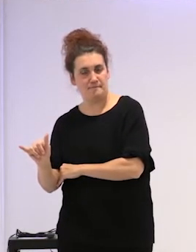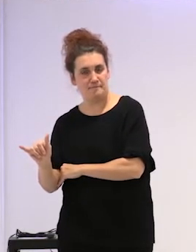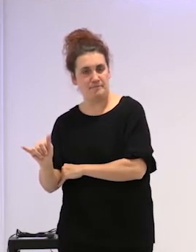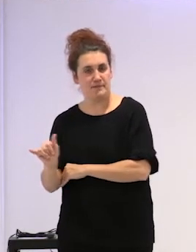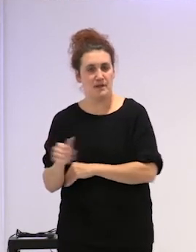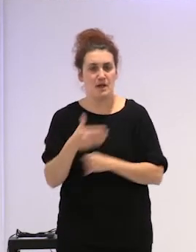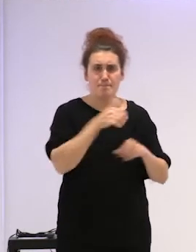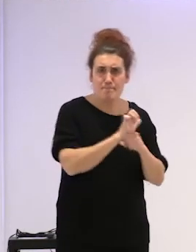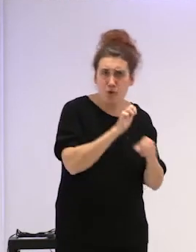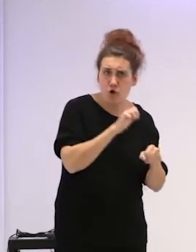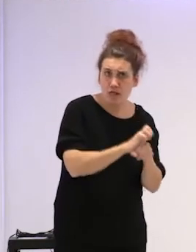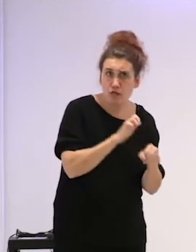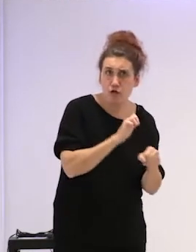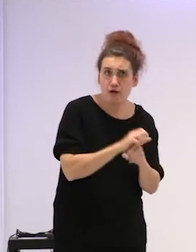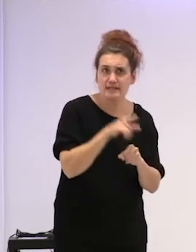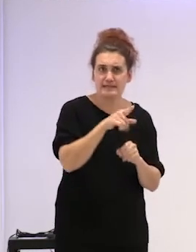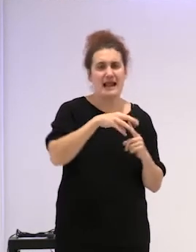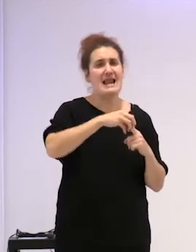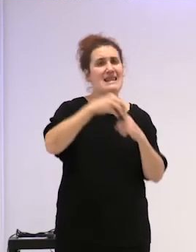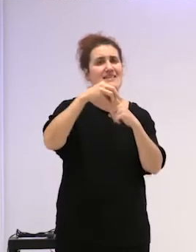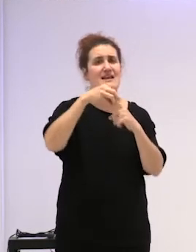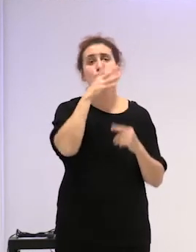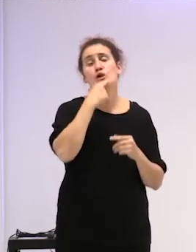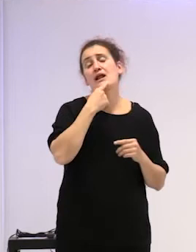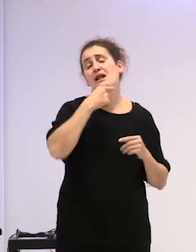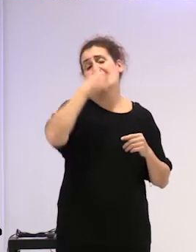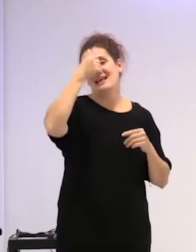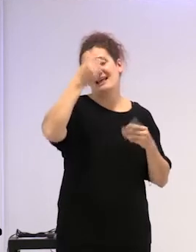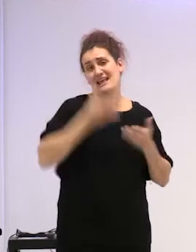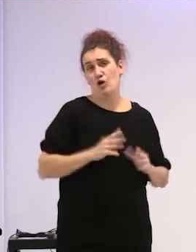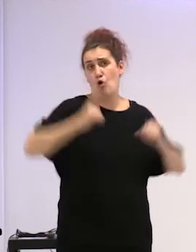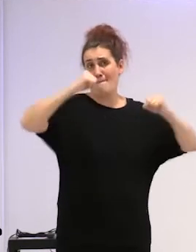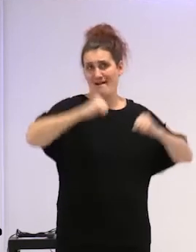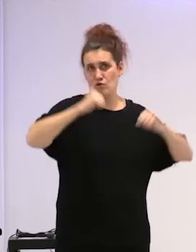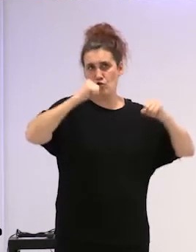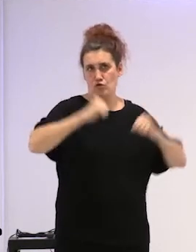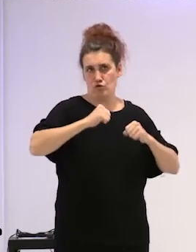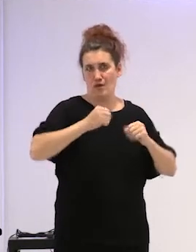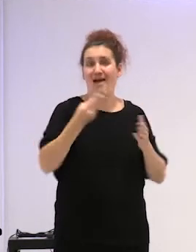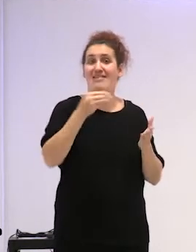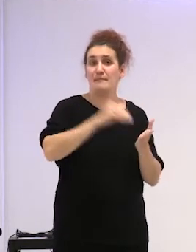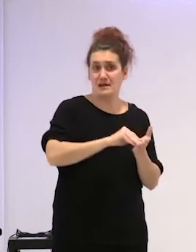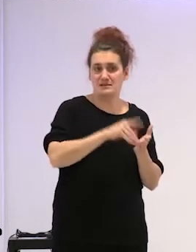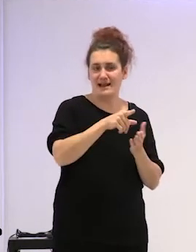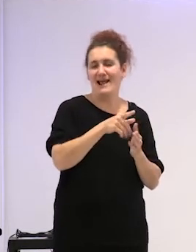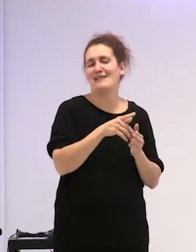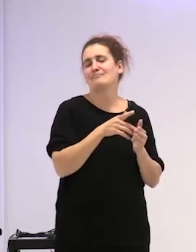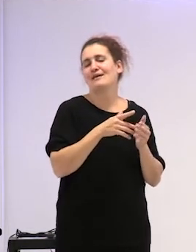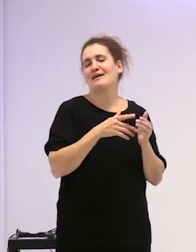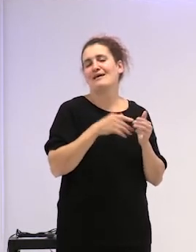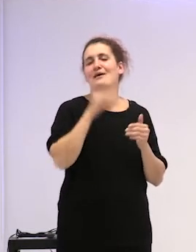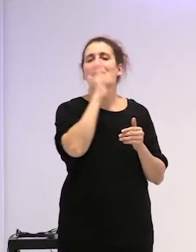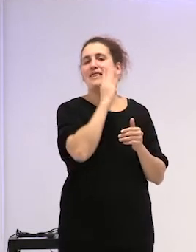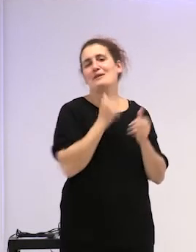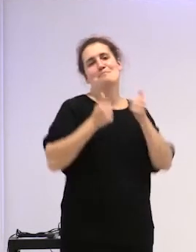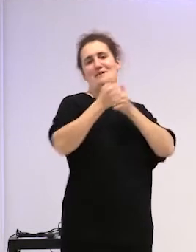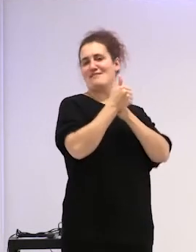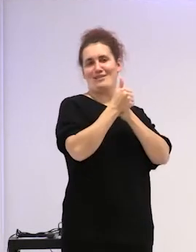las violaciones eran lideradas por el hijo mayor que además era el preferido de la madre.